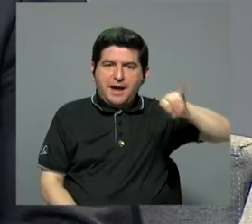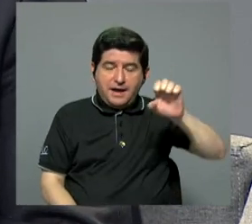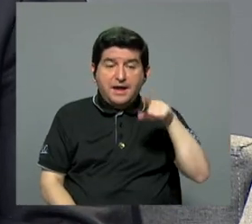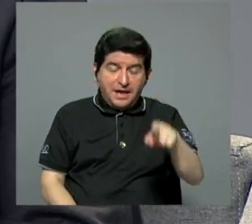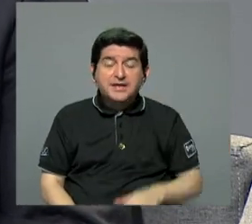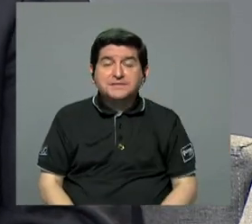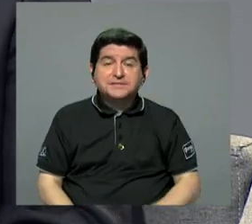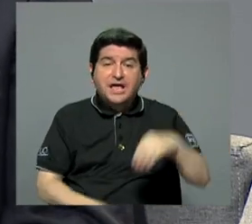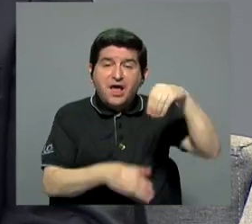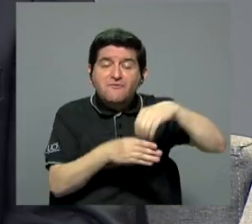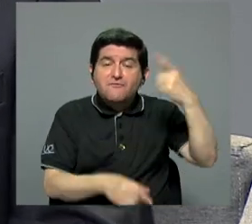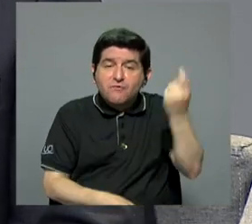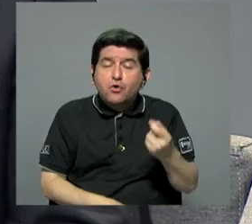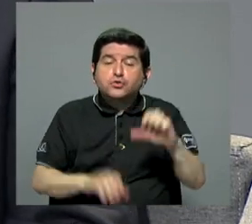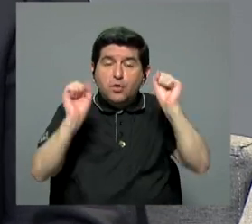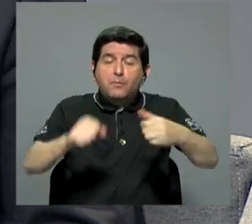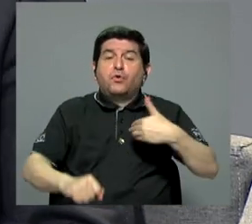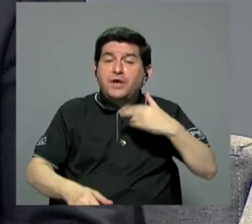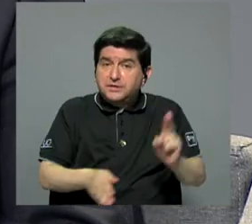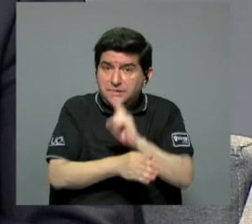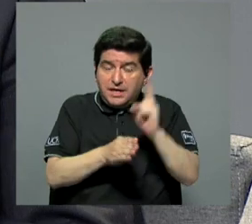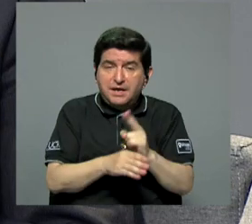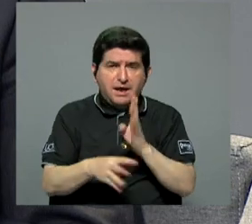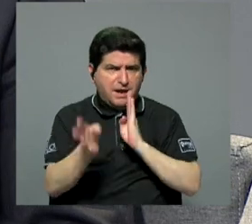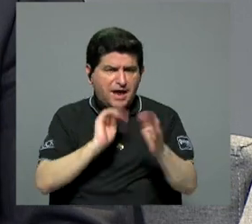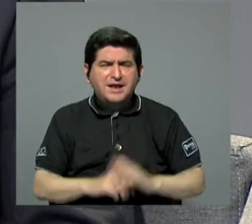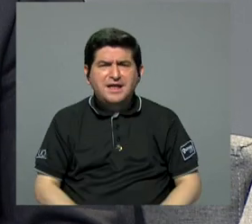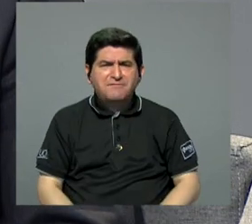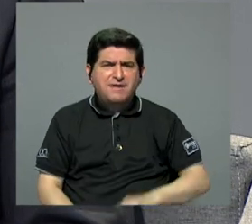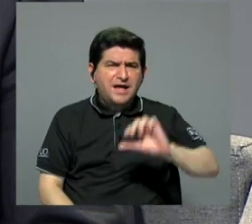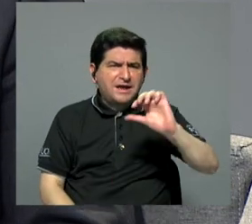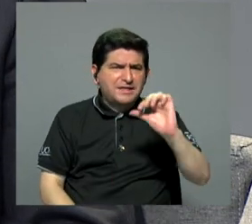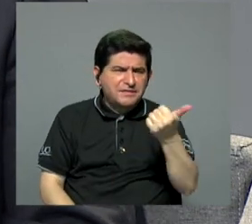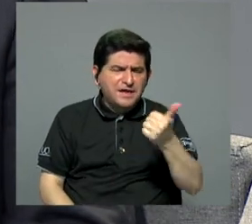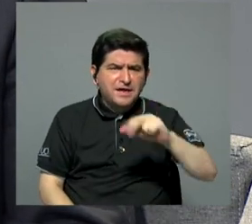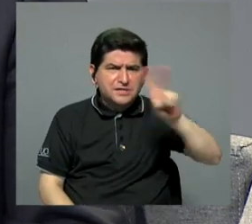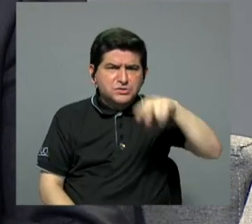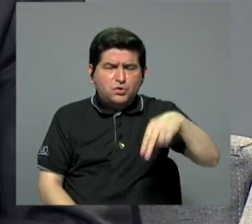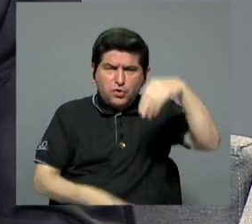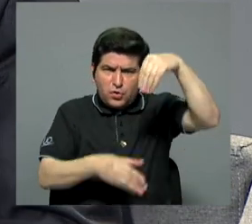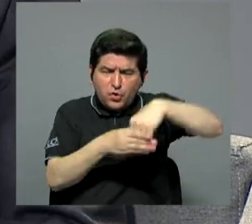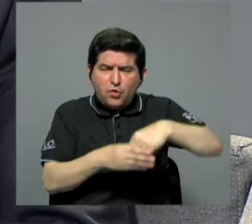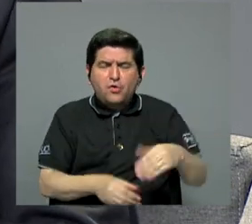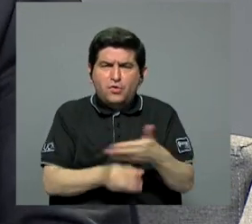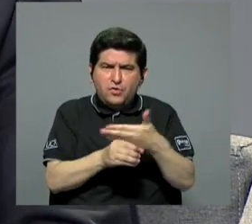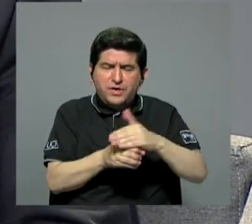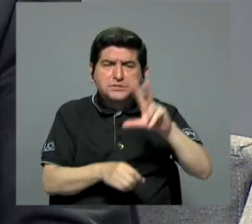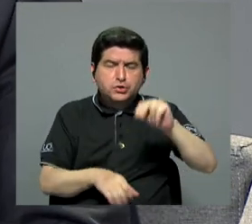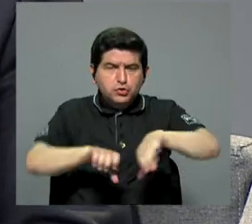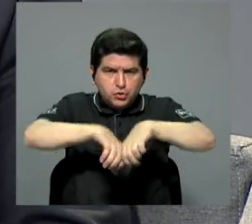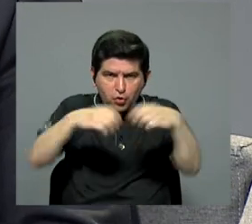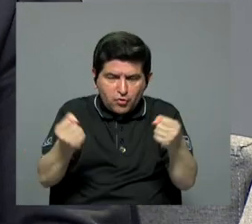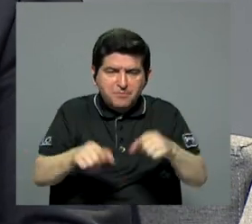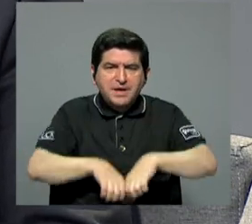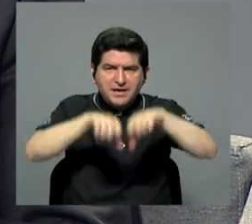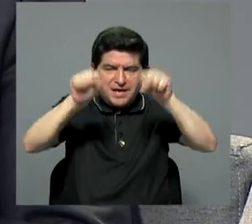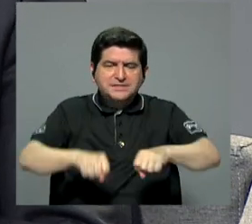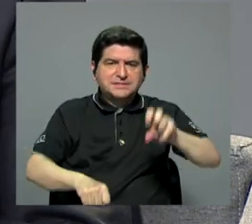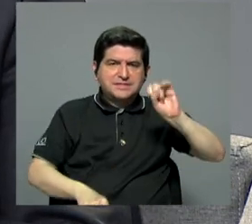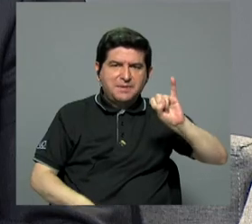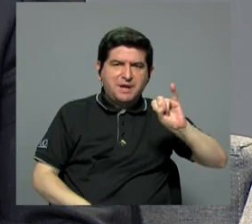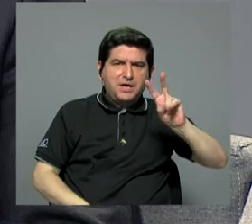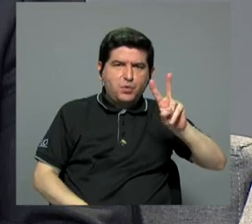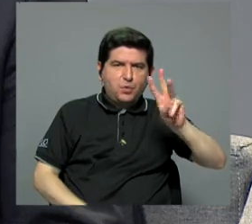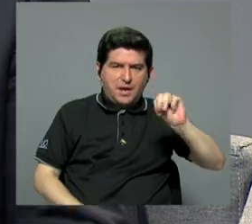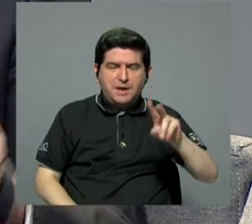los fondos de pensiones. cuando nosotros en el pase hablamos de meterle 10 colones a la cerveza para que no quiebre el régimen no contributivo de la caja,